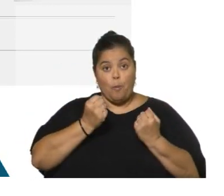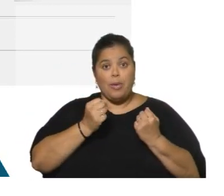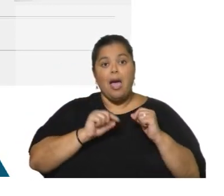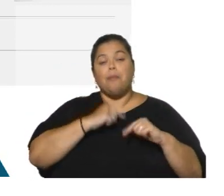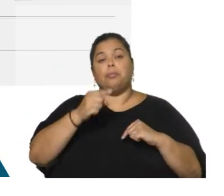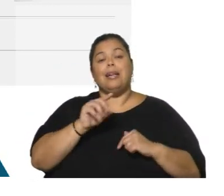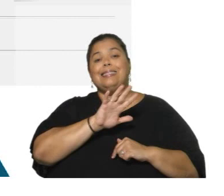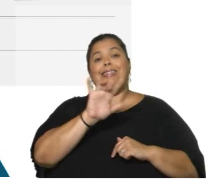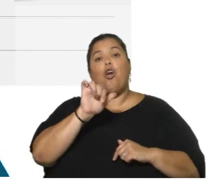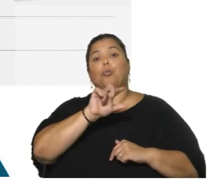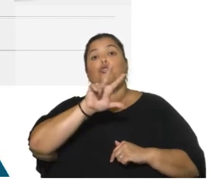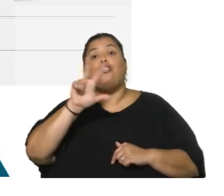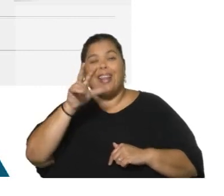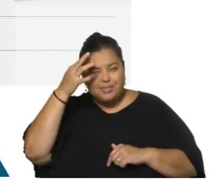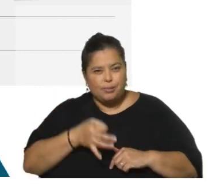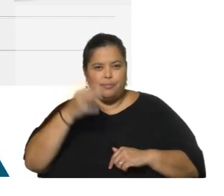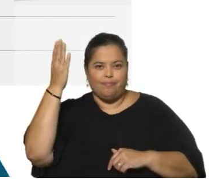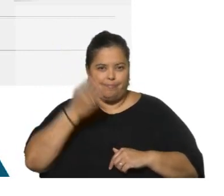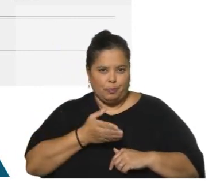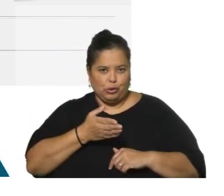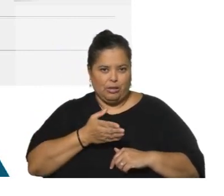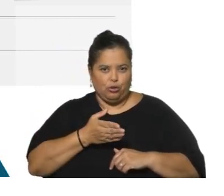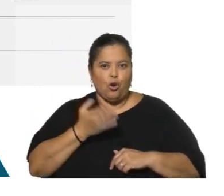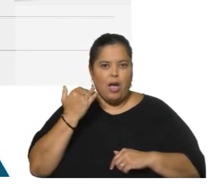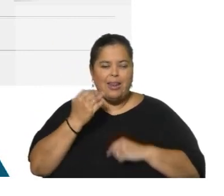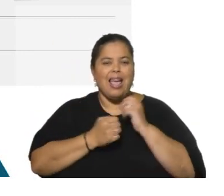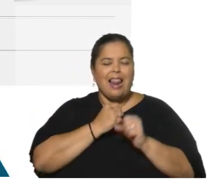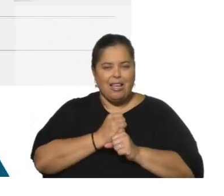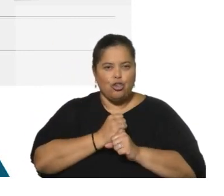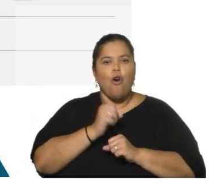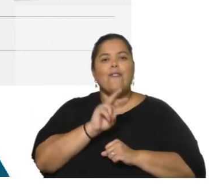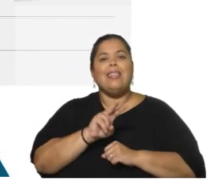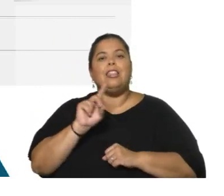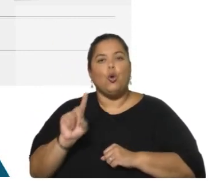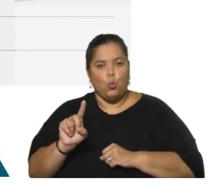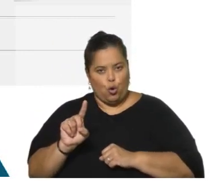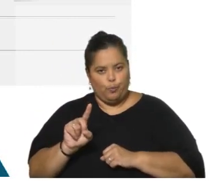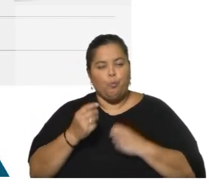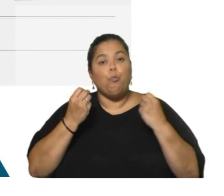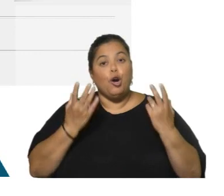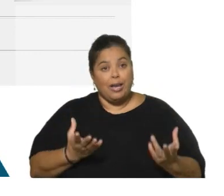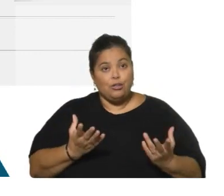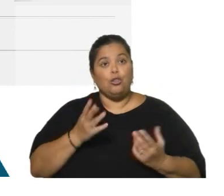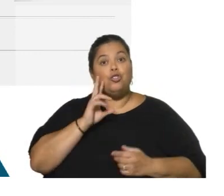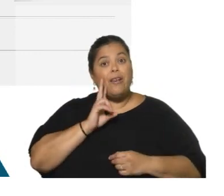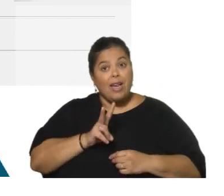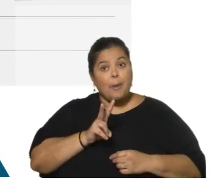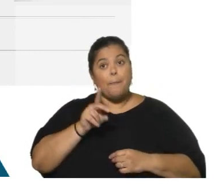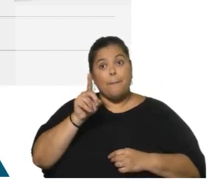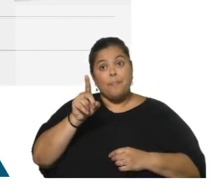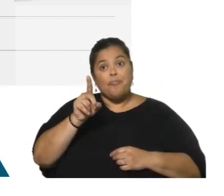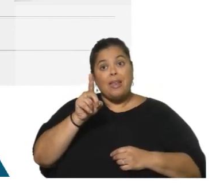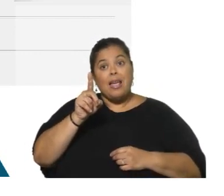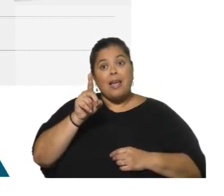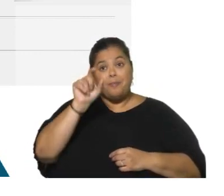.3 que se determinó que terminó creciendo finalmente en 2021. Por eso, si observan, la barra que corresponde a